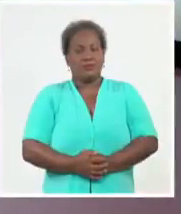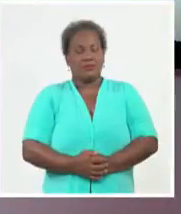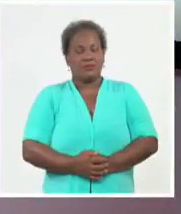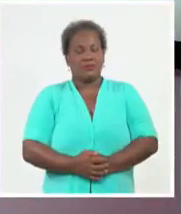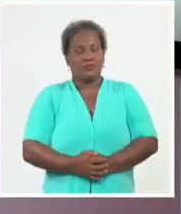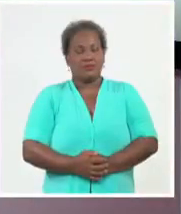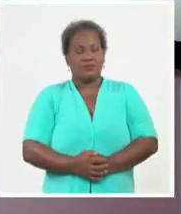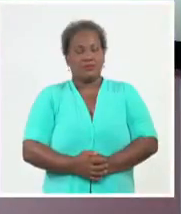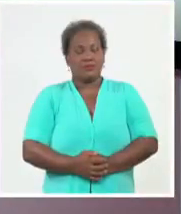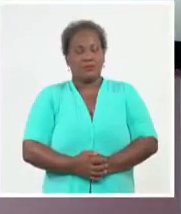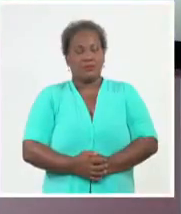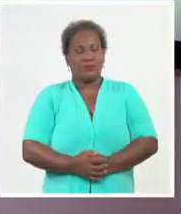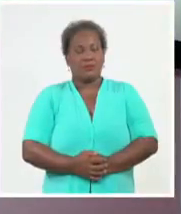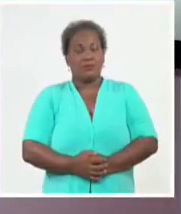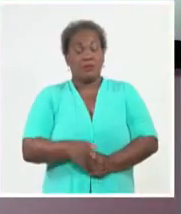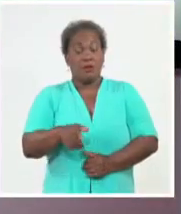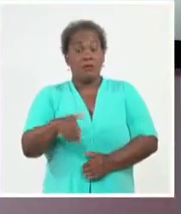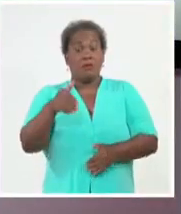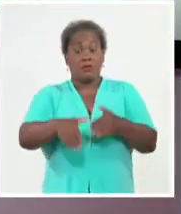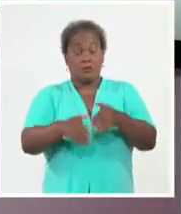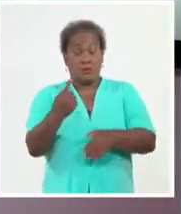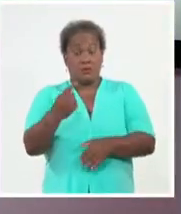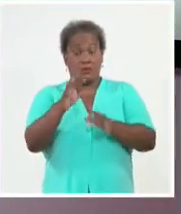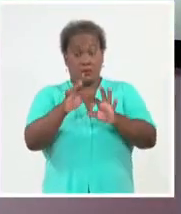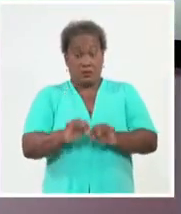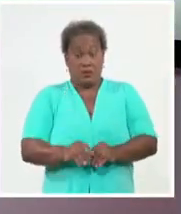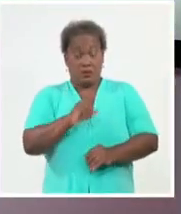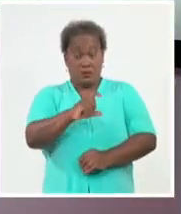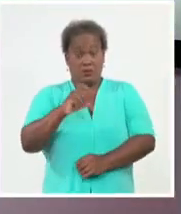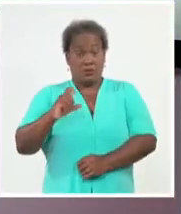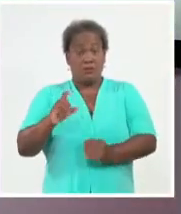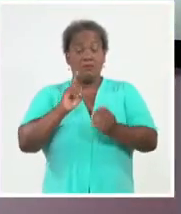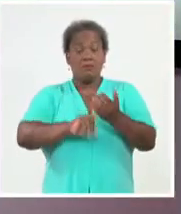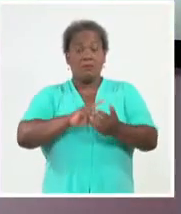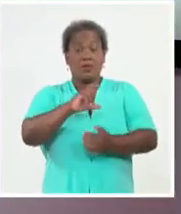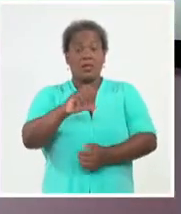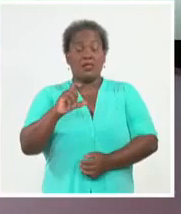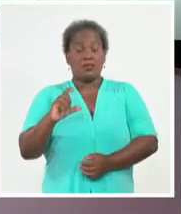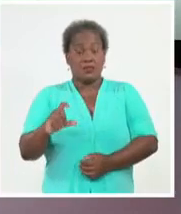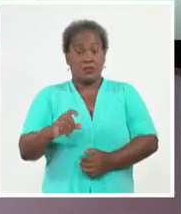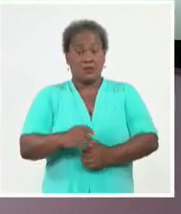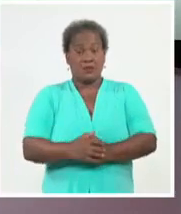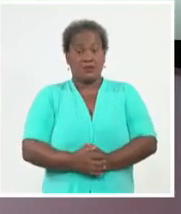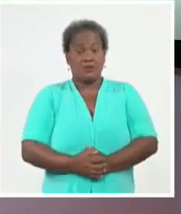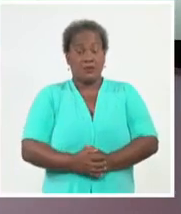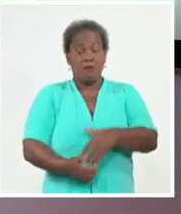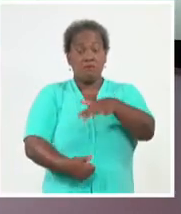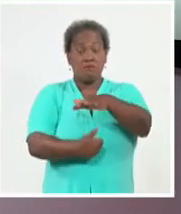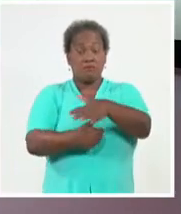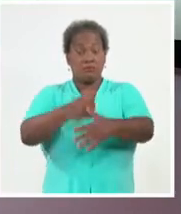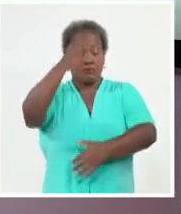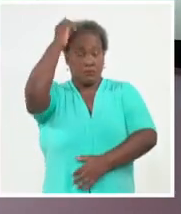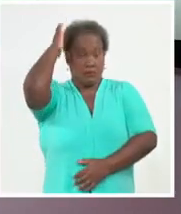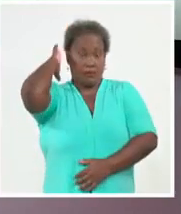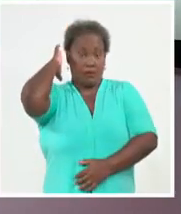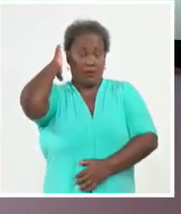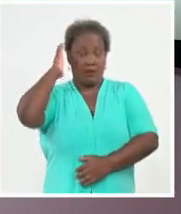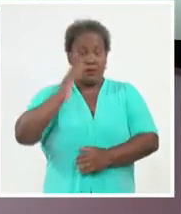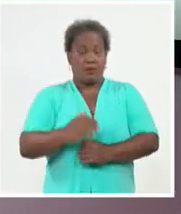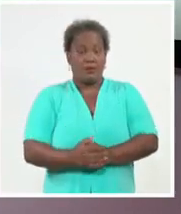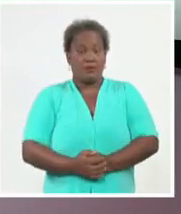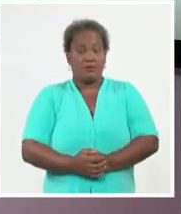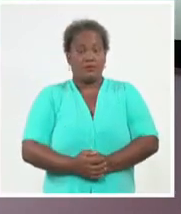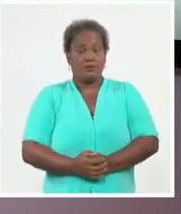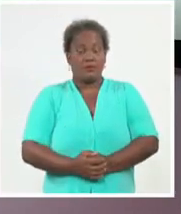Con la presencia del primer secretario del Comité Central del Partido Comunista de Cuba y presidente de la República Miguel Díaz Canel